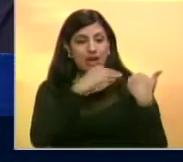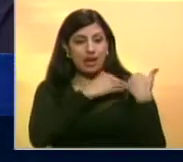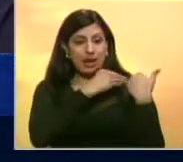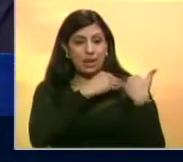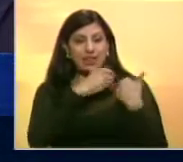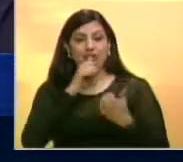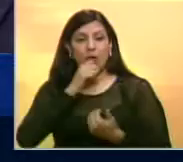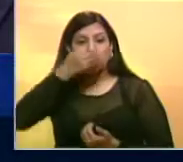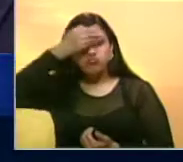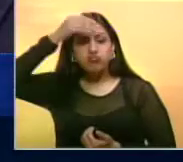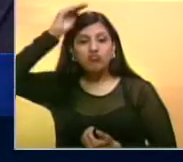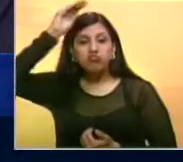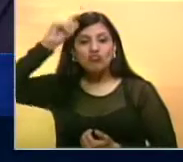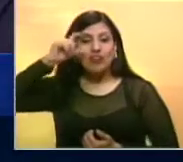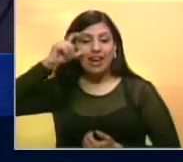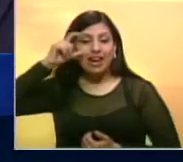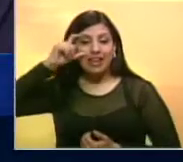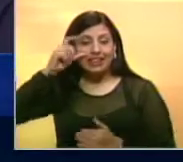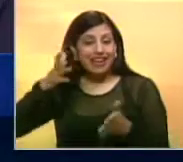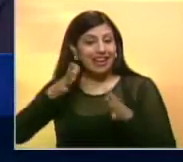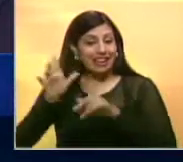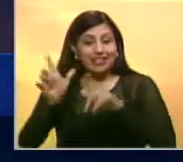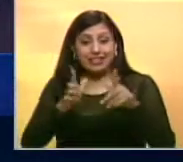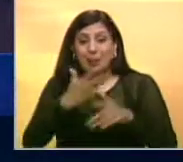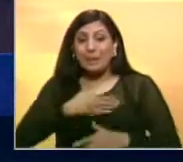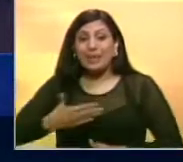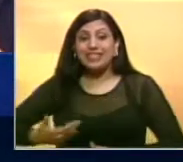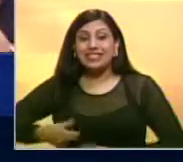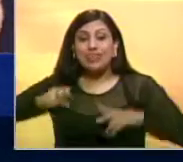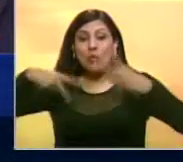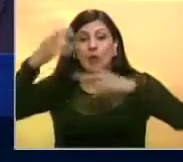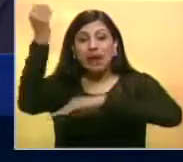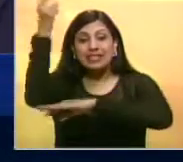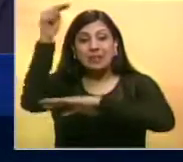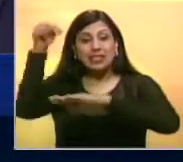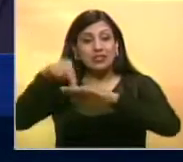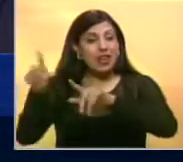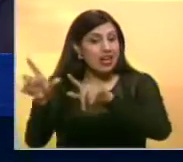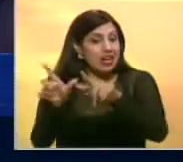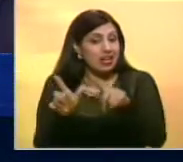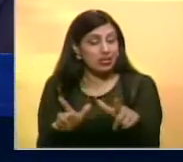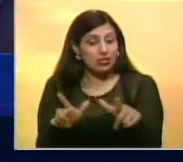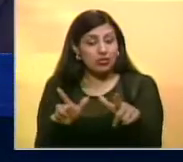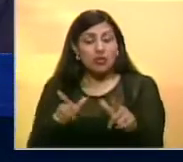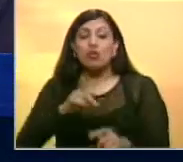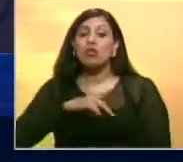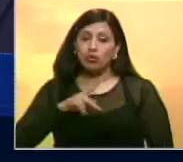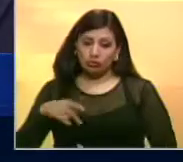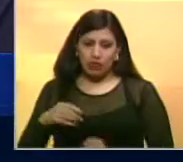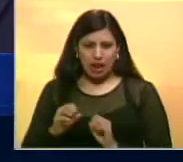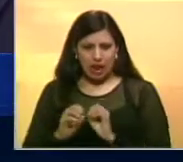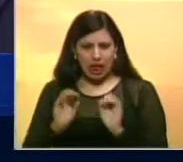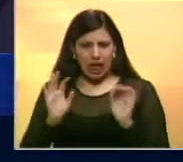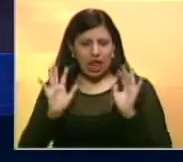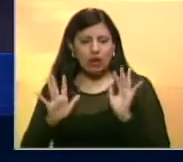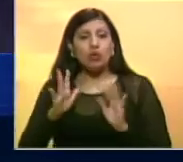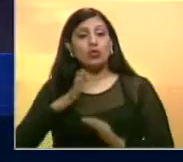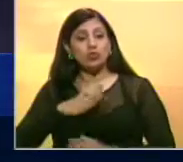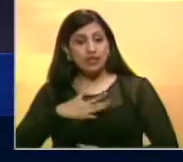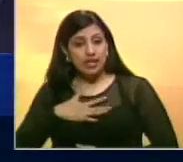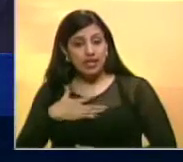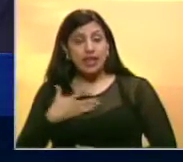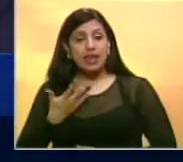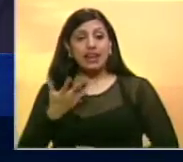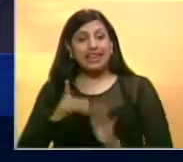Henry Ramos Alup, ya electo por la MUT y así lo propondremos. Nosotros, por supuesto, creemos y queremos